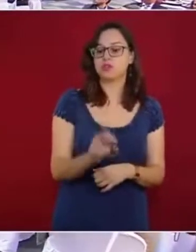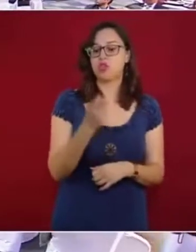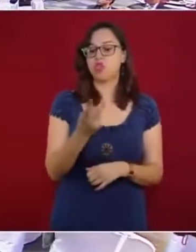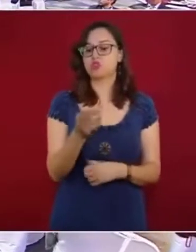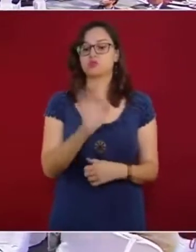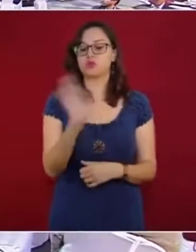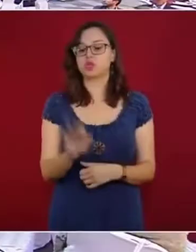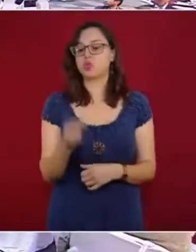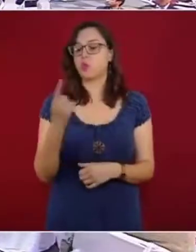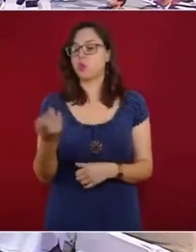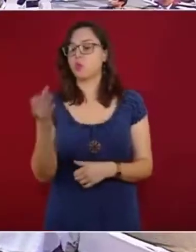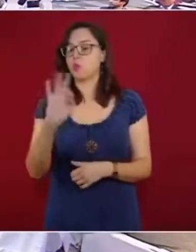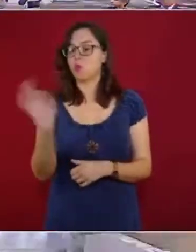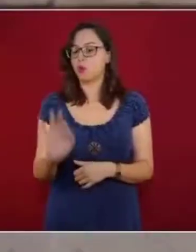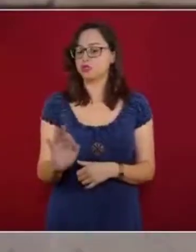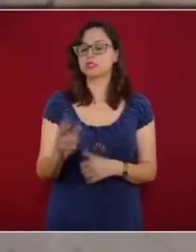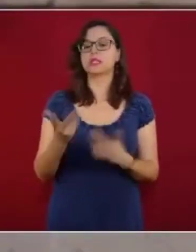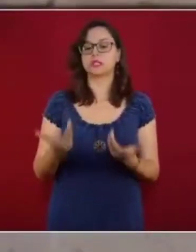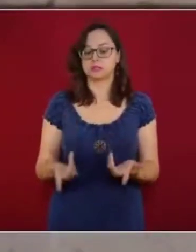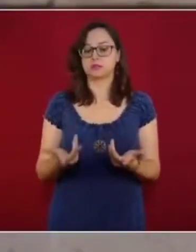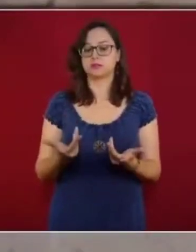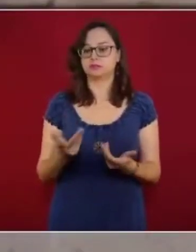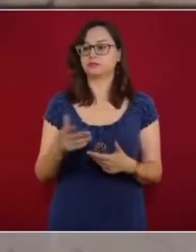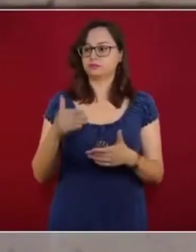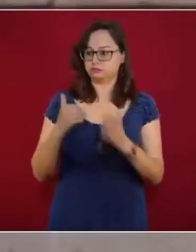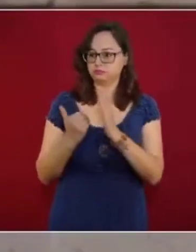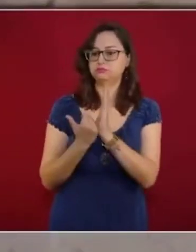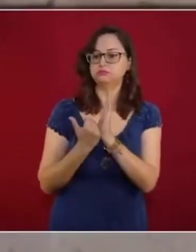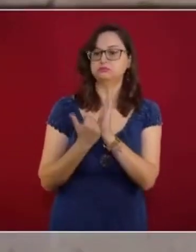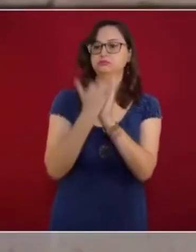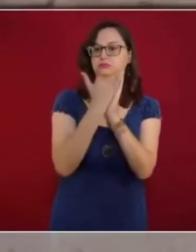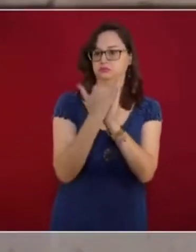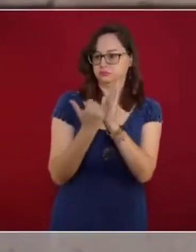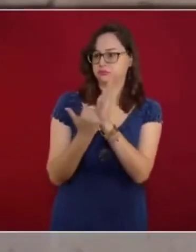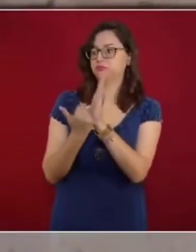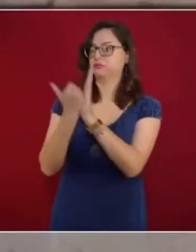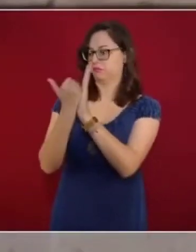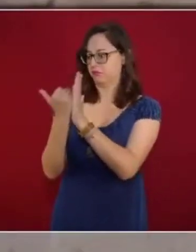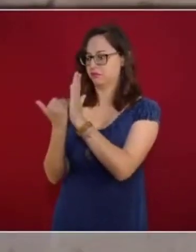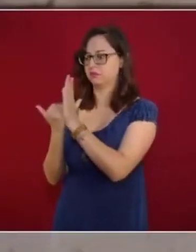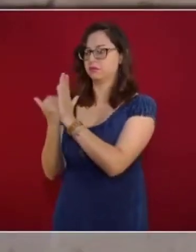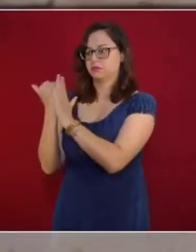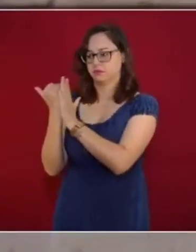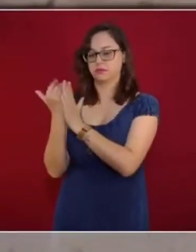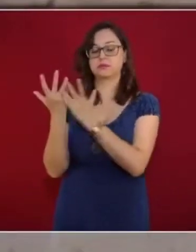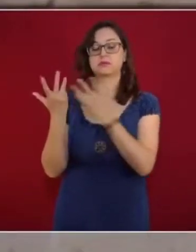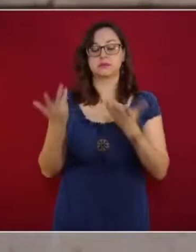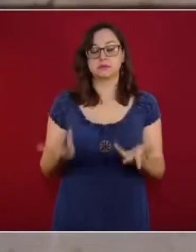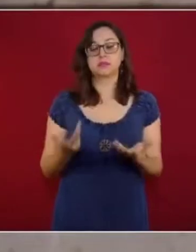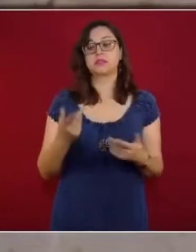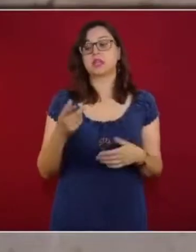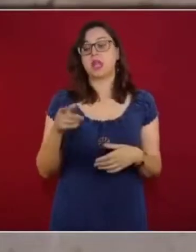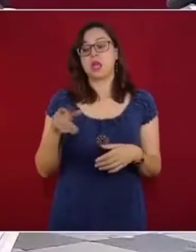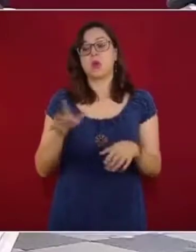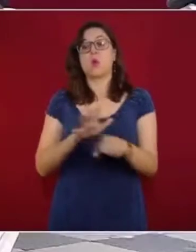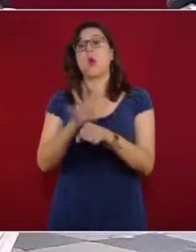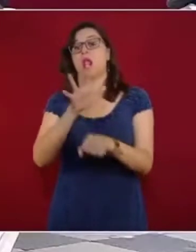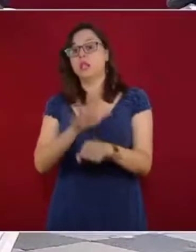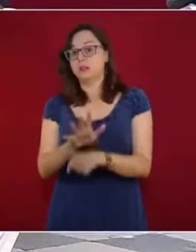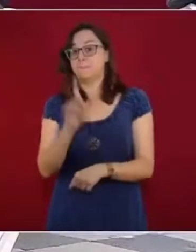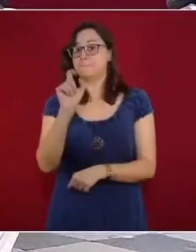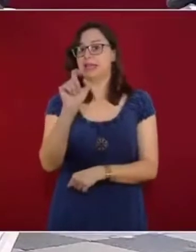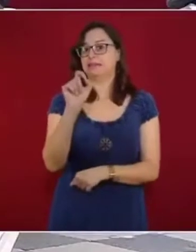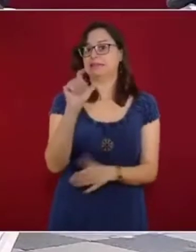para aquellos salarios menores a 20 mil pesos. Beneficiando con el mayor porcentaje a quien menos ingresos